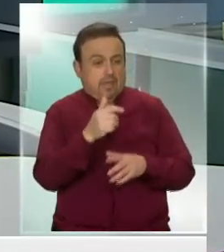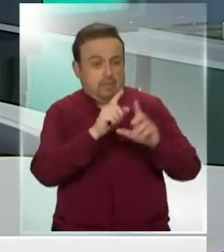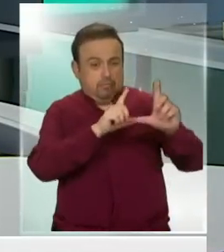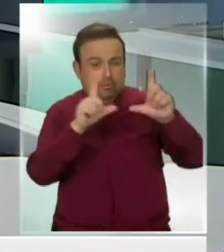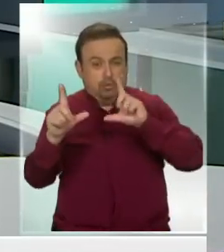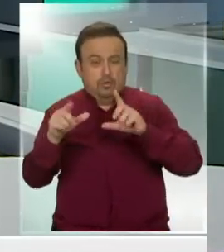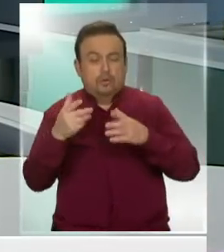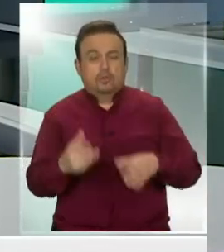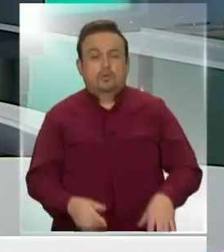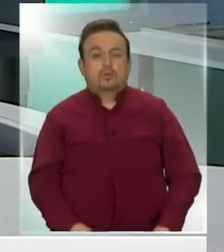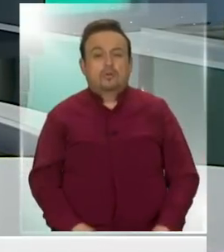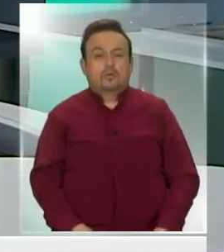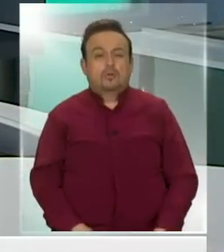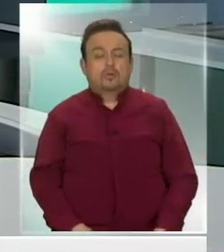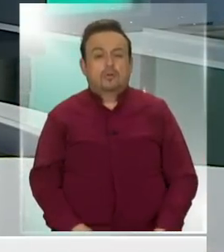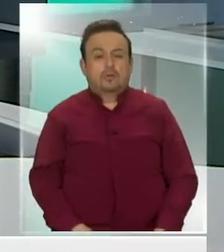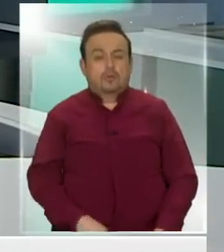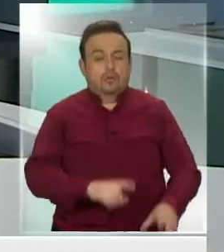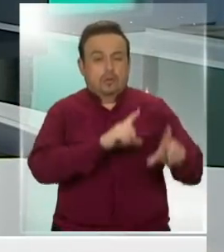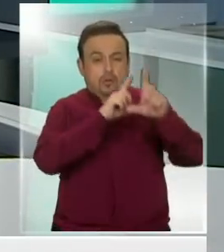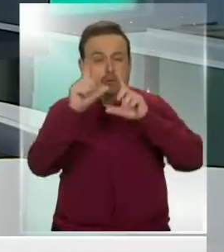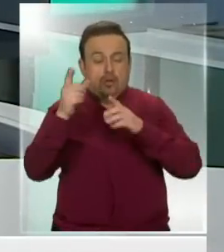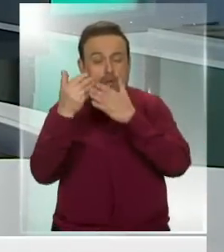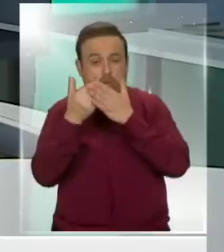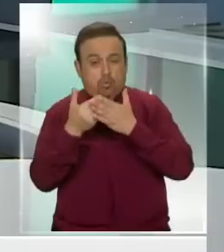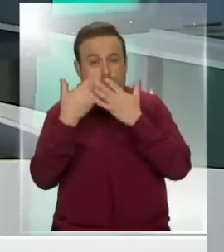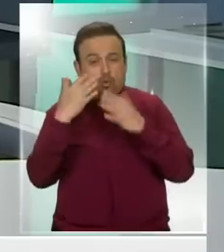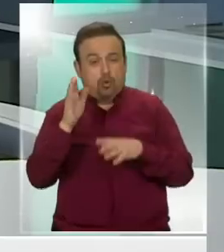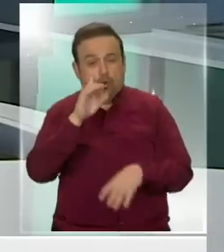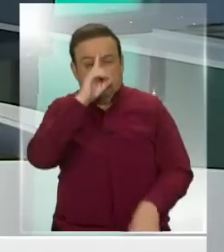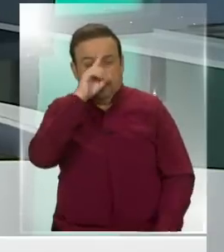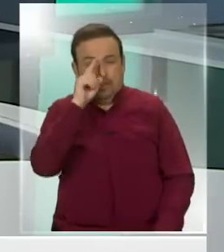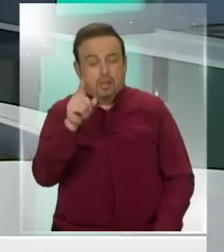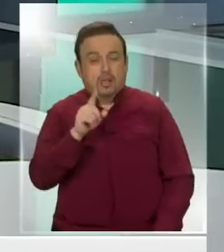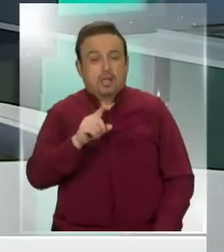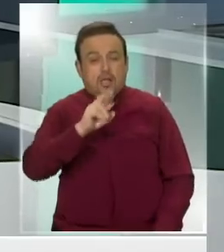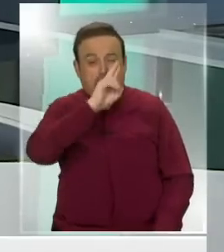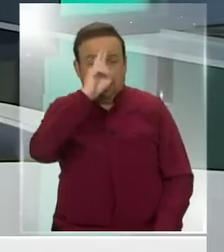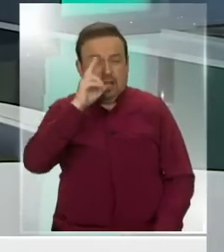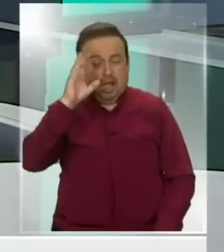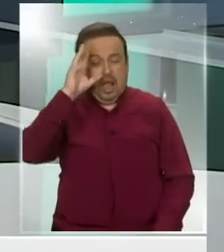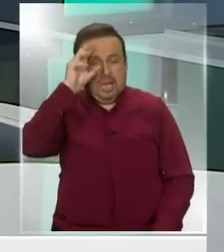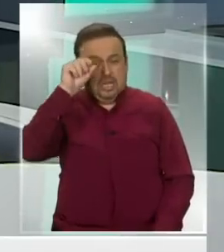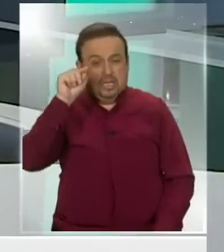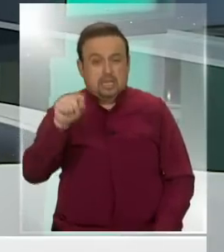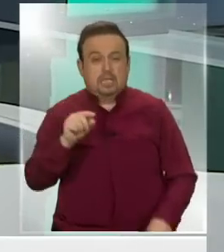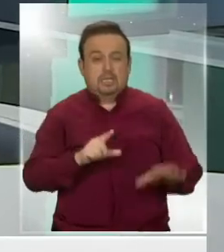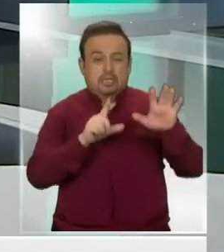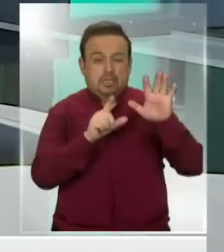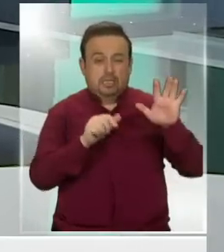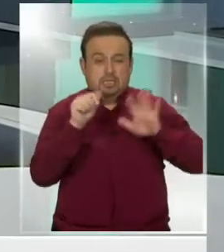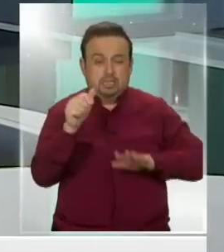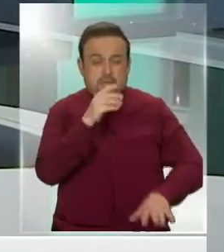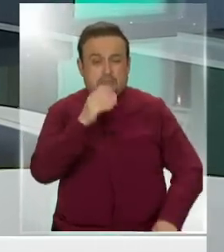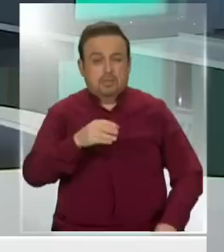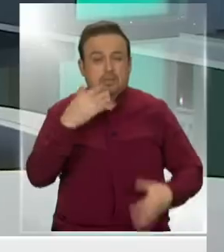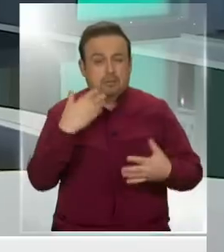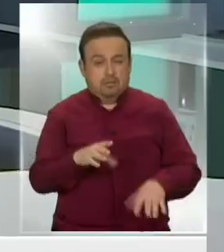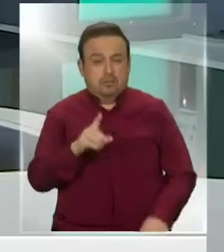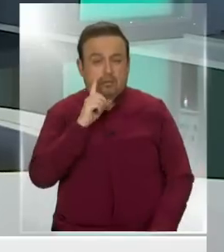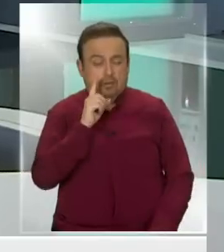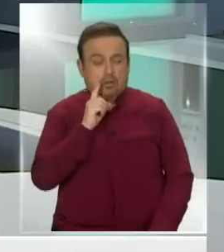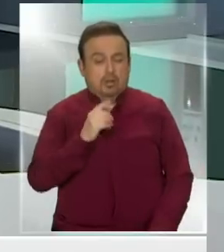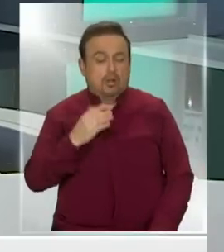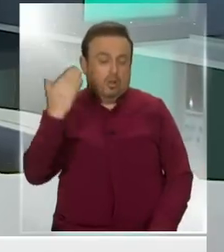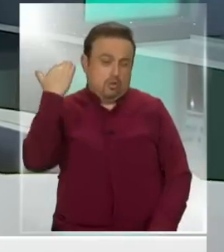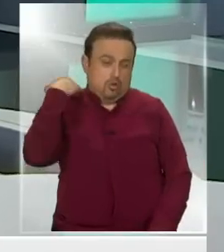ver esa gráfica, un estudio que se hizo en el Hospital Reina Sofía, en Argentina. 76 pacientes que estaban con